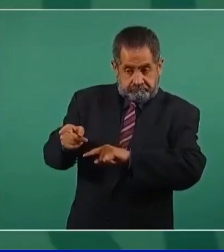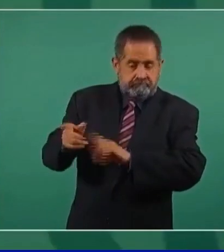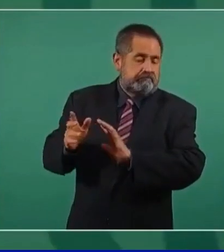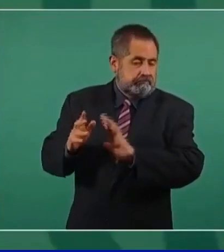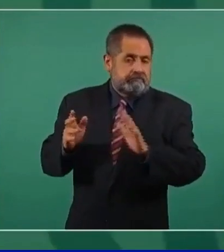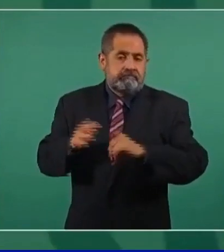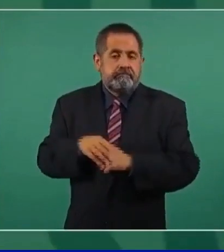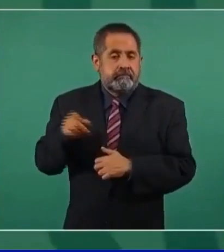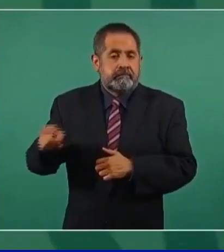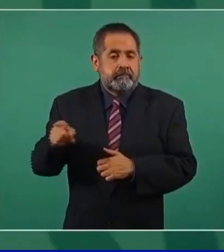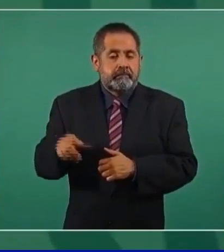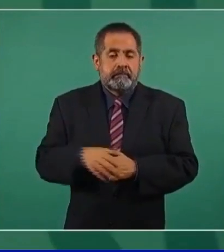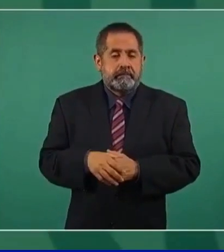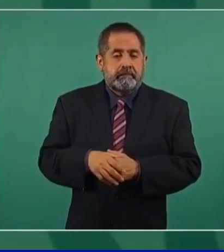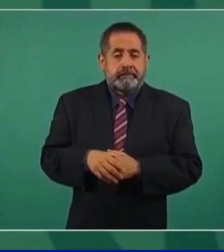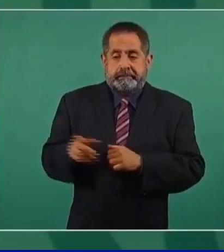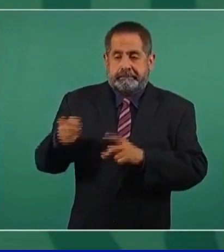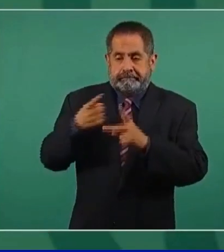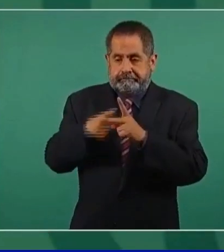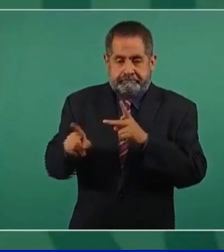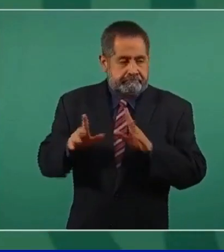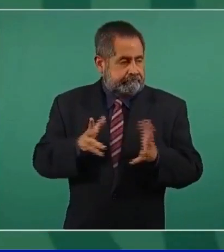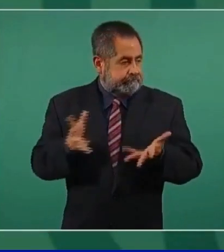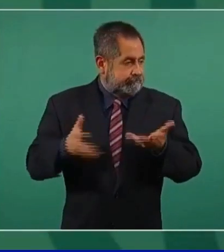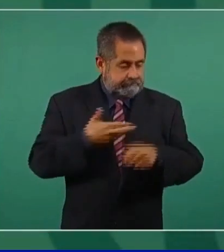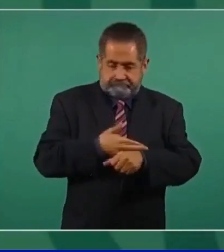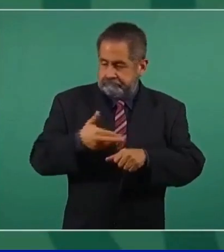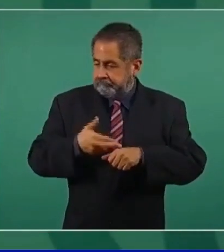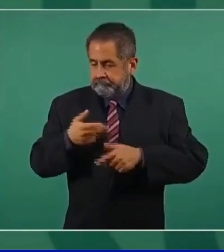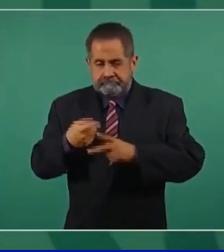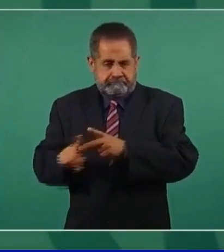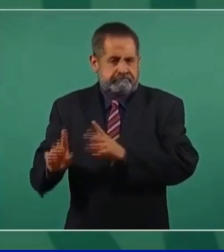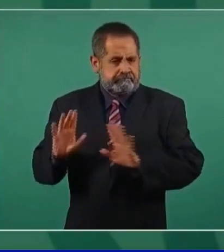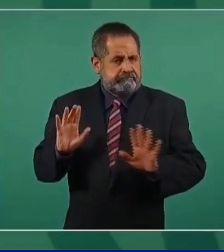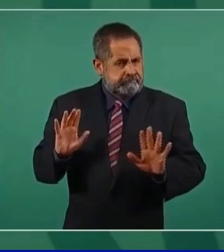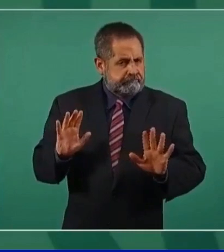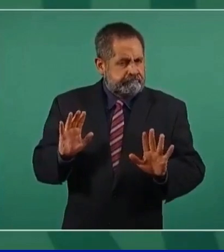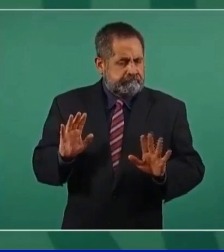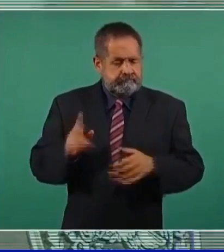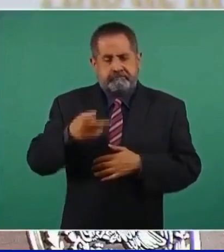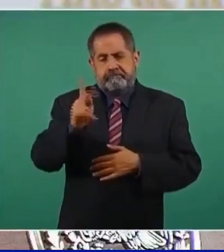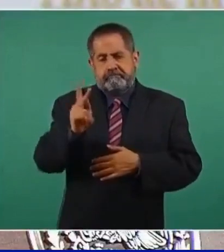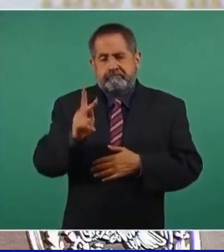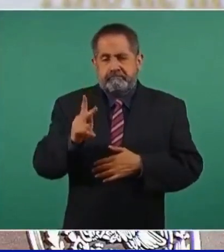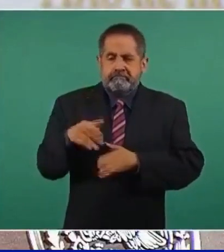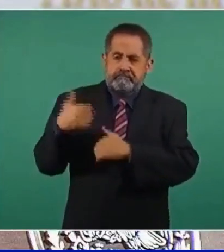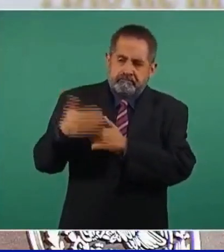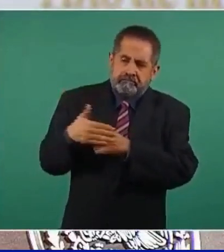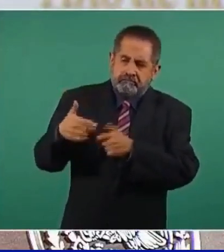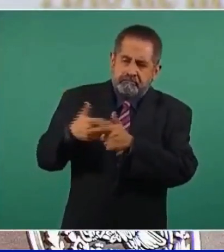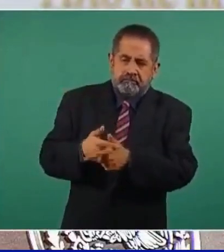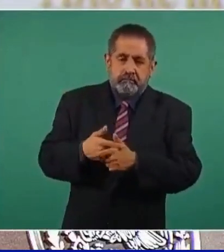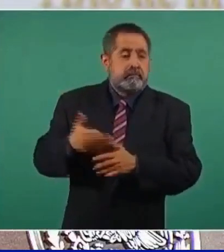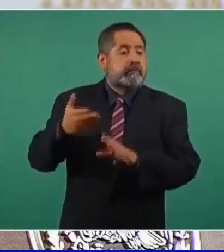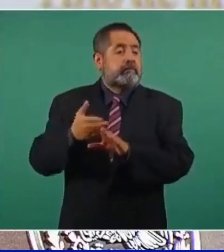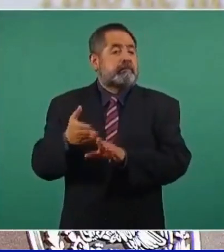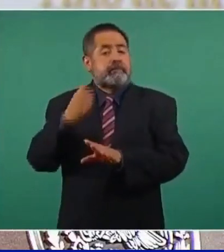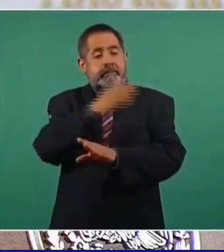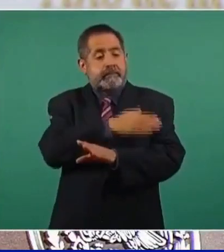está apenas llegando, pero va a darle continuidad a lo que